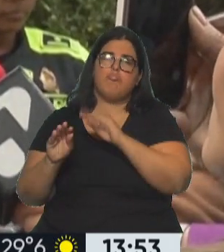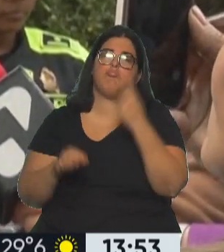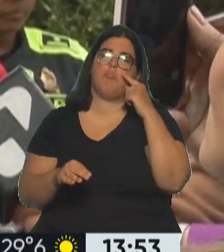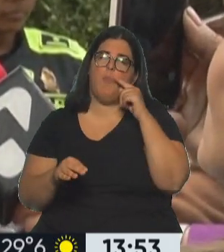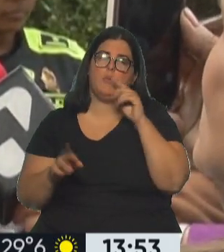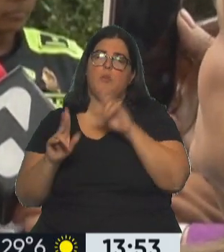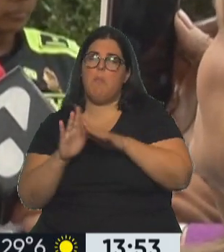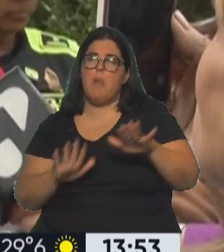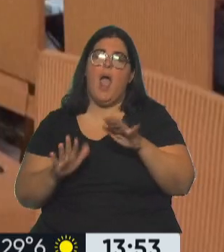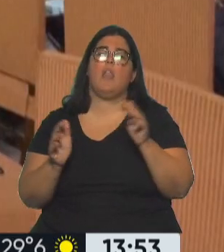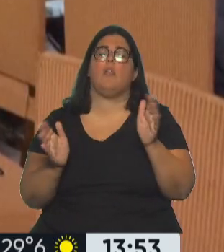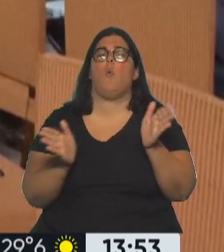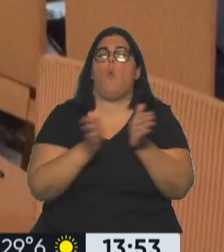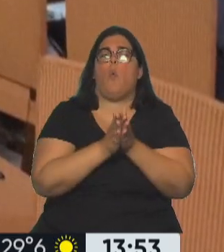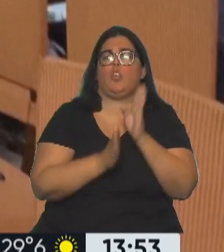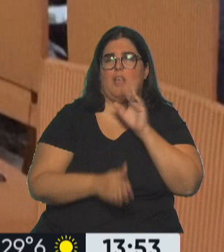con Estados Unidos.